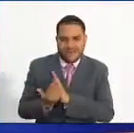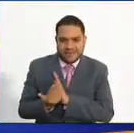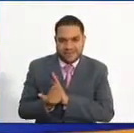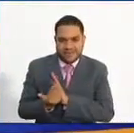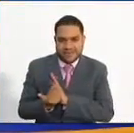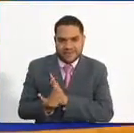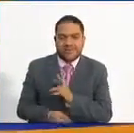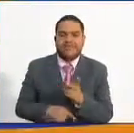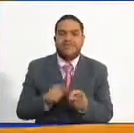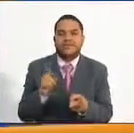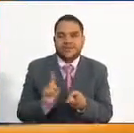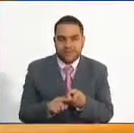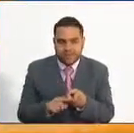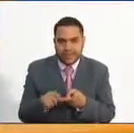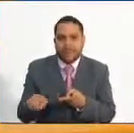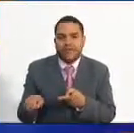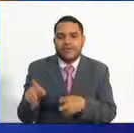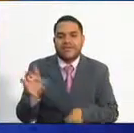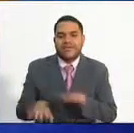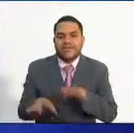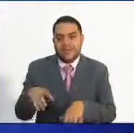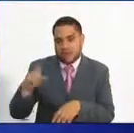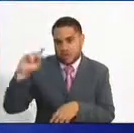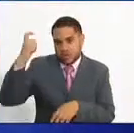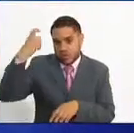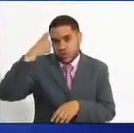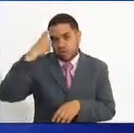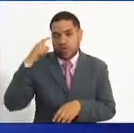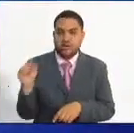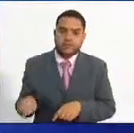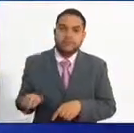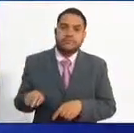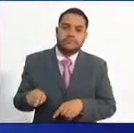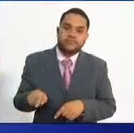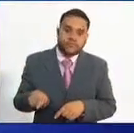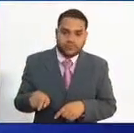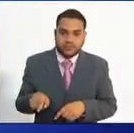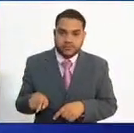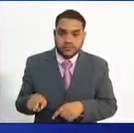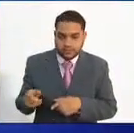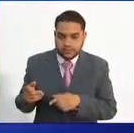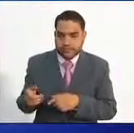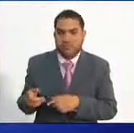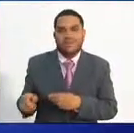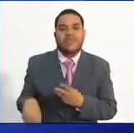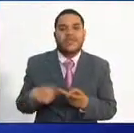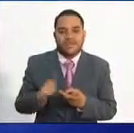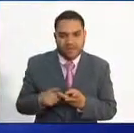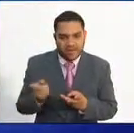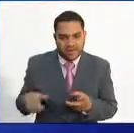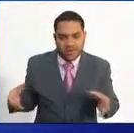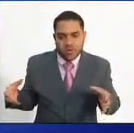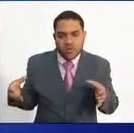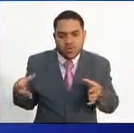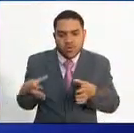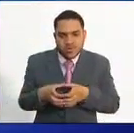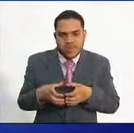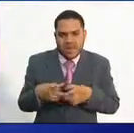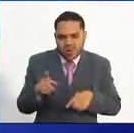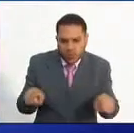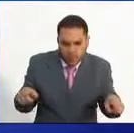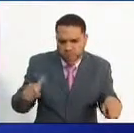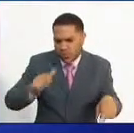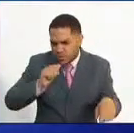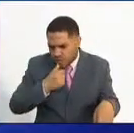y la Secretaría de Gobierno, muy adelante con eso. Está también la unidad de víctimas, también